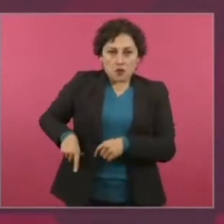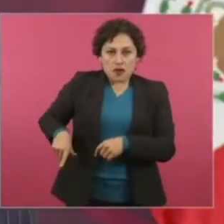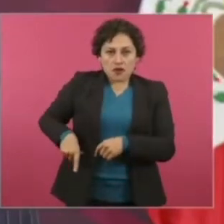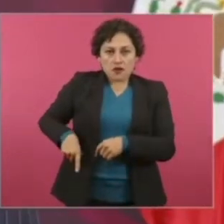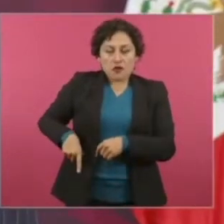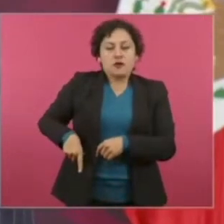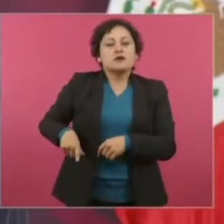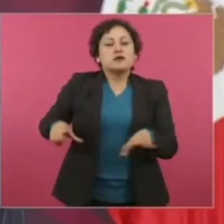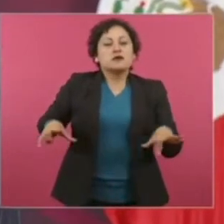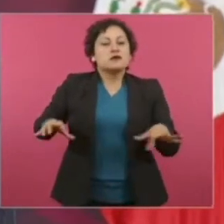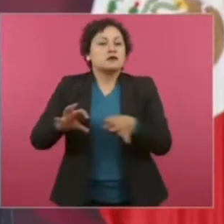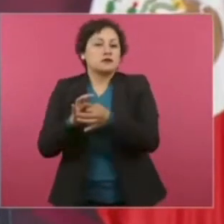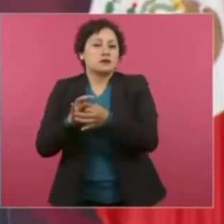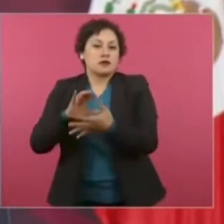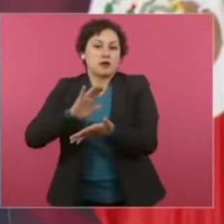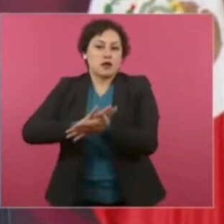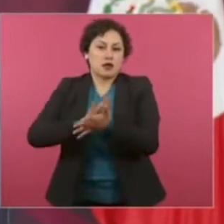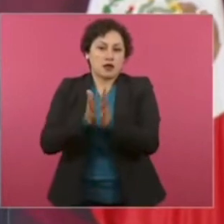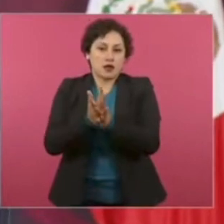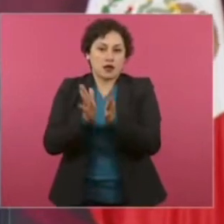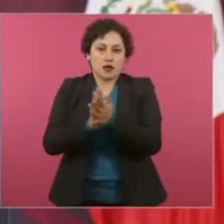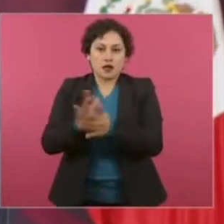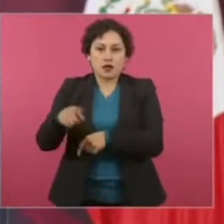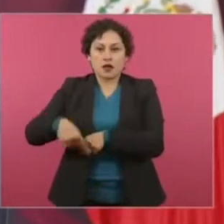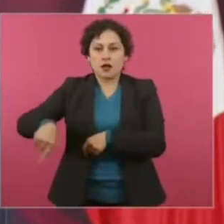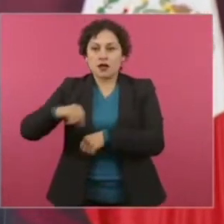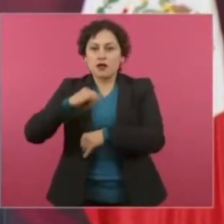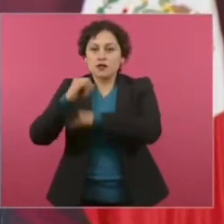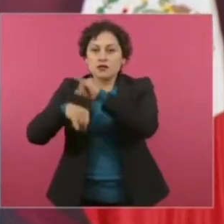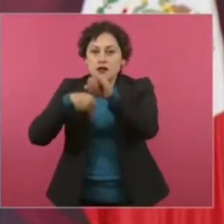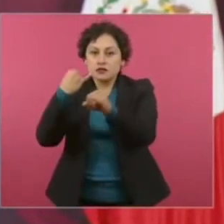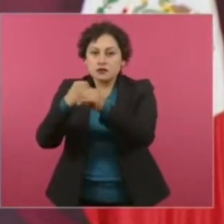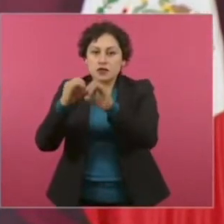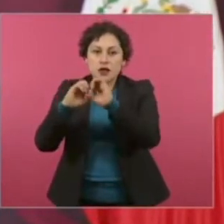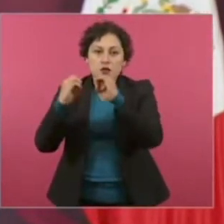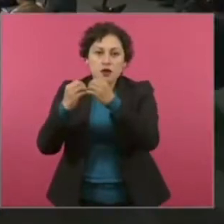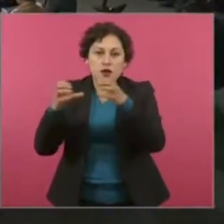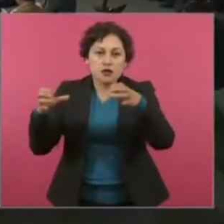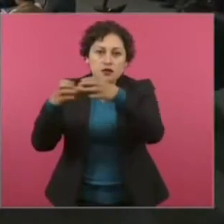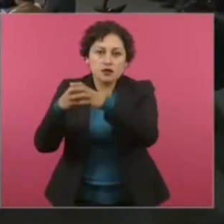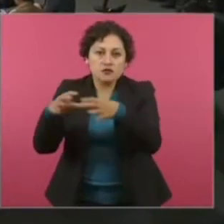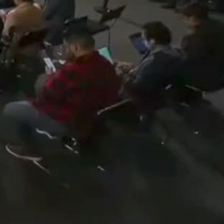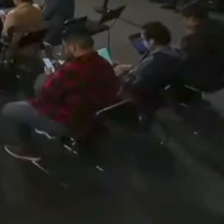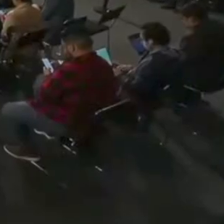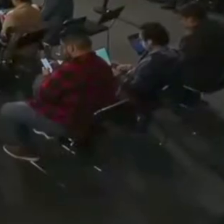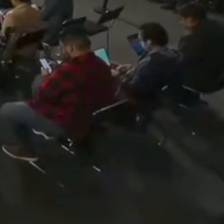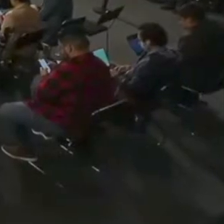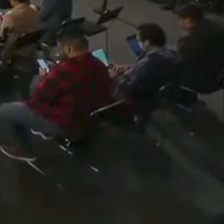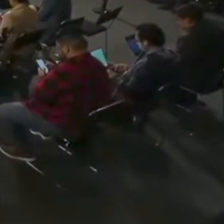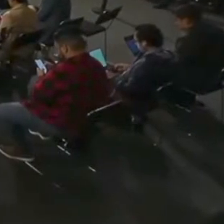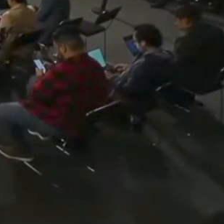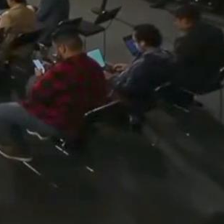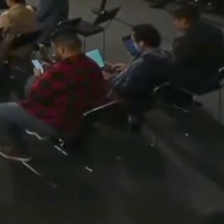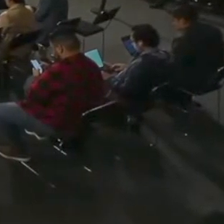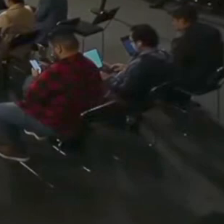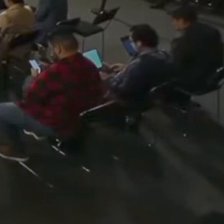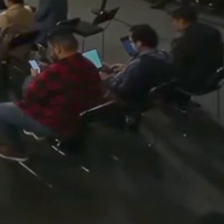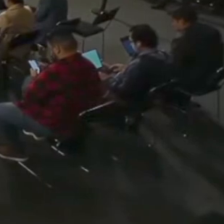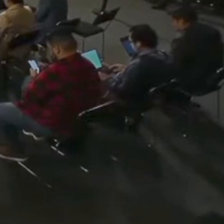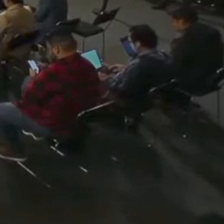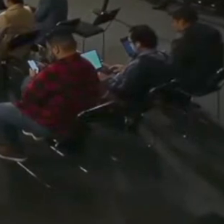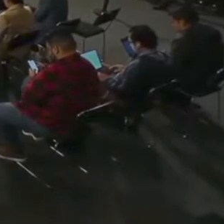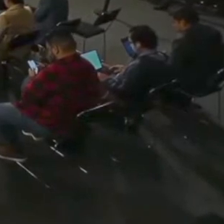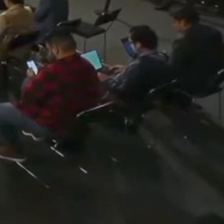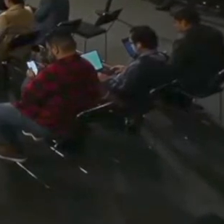organismos financieros internacionales y con gobiernos